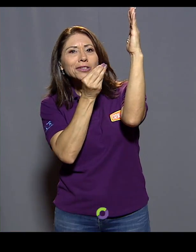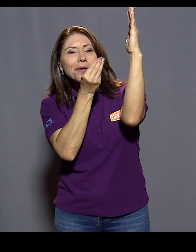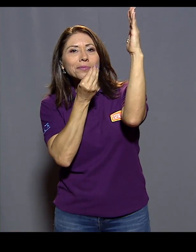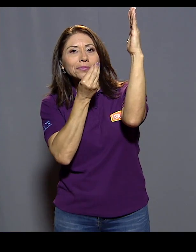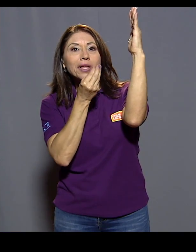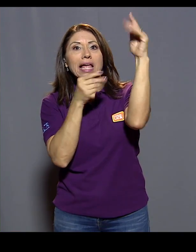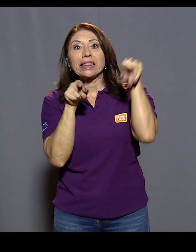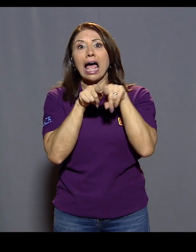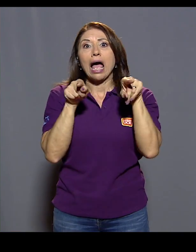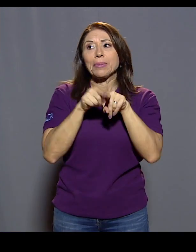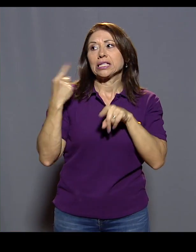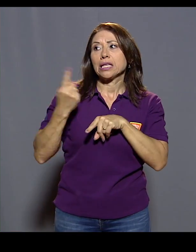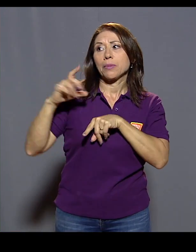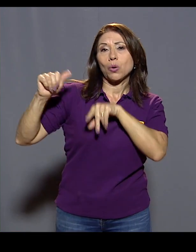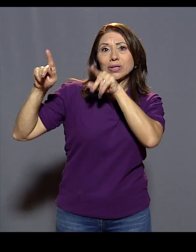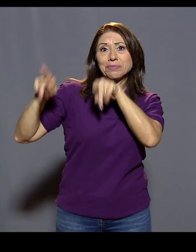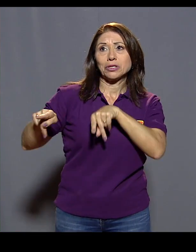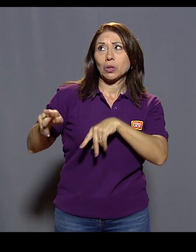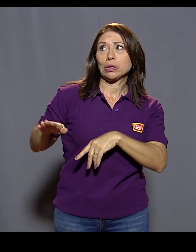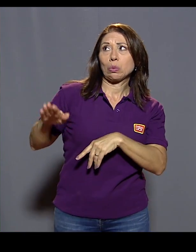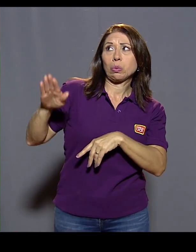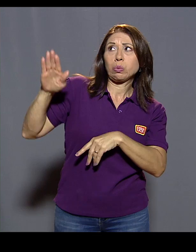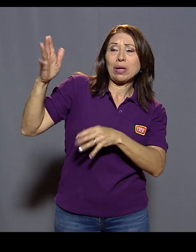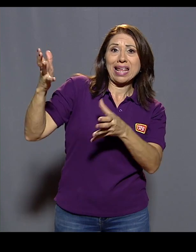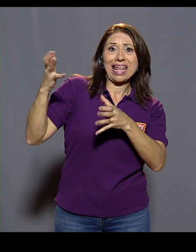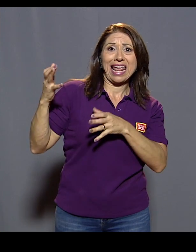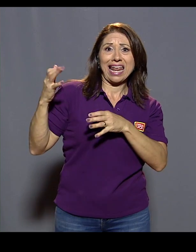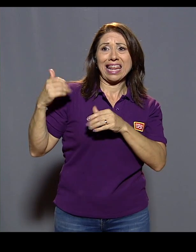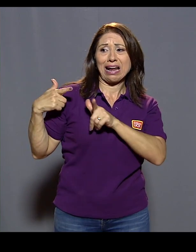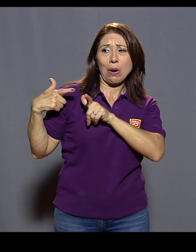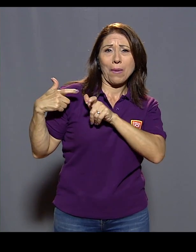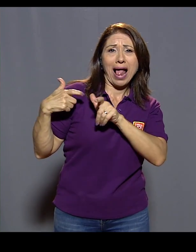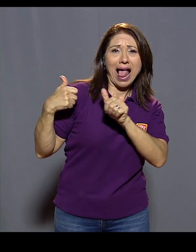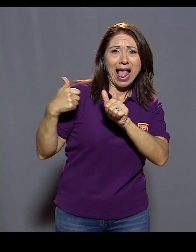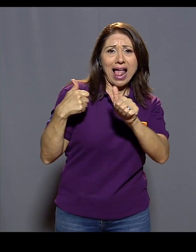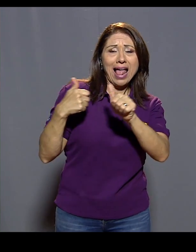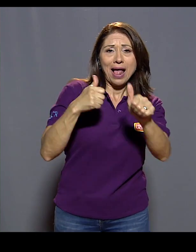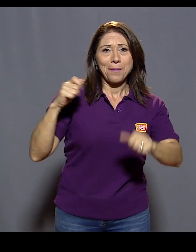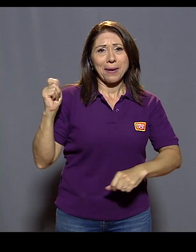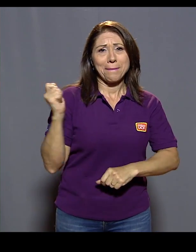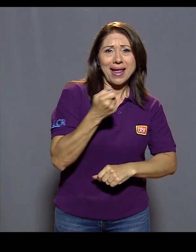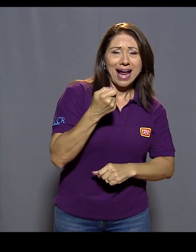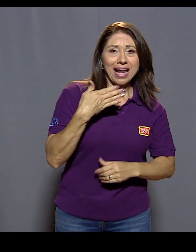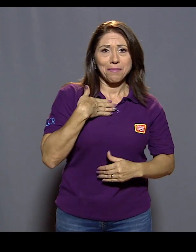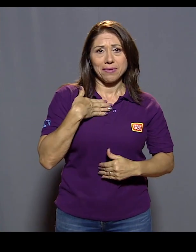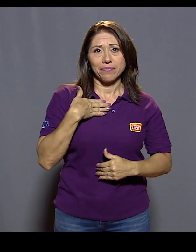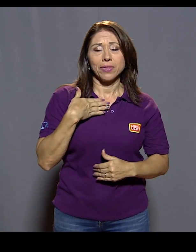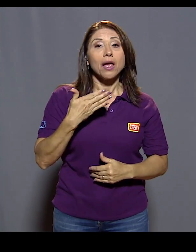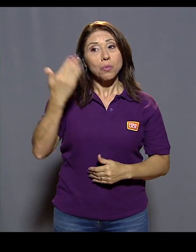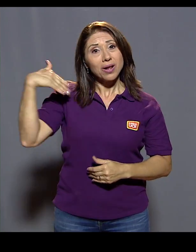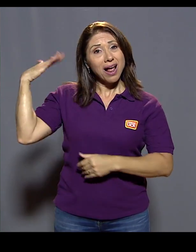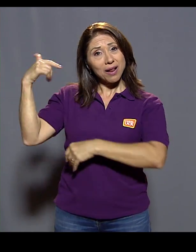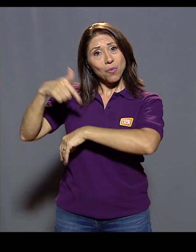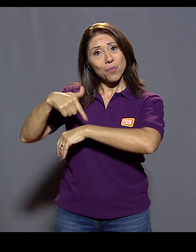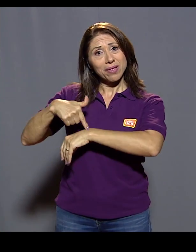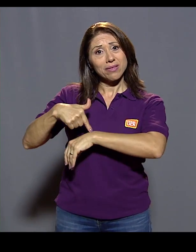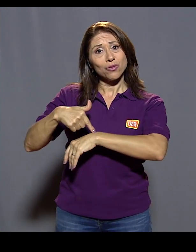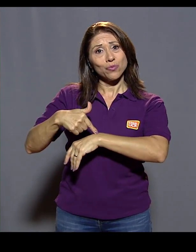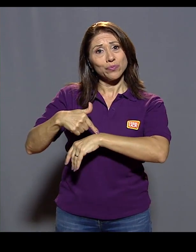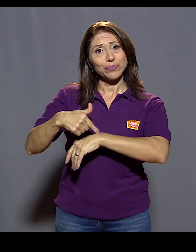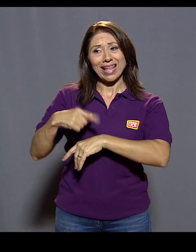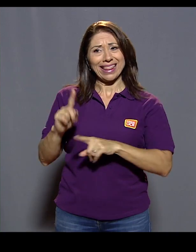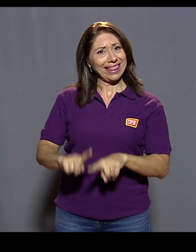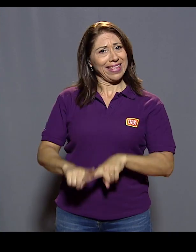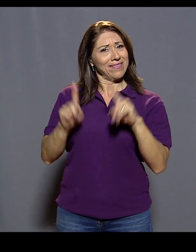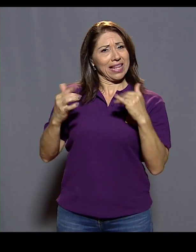que siempre me querían pegarlos. Porque en ese entonces los muchachos no es como